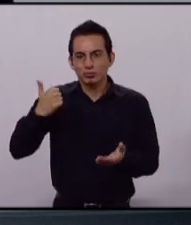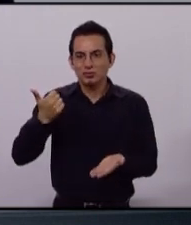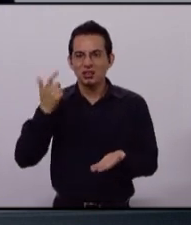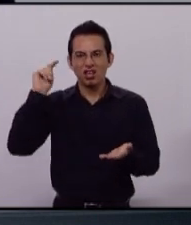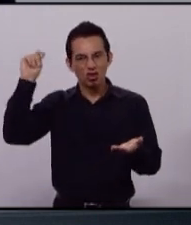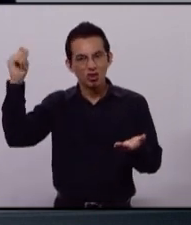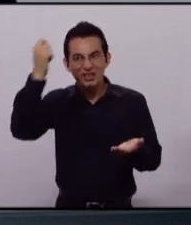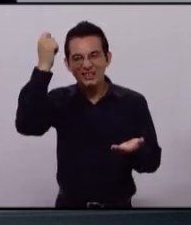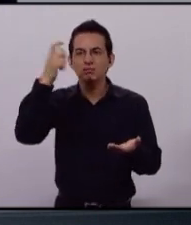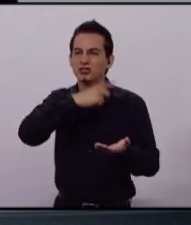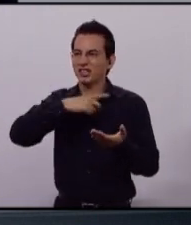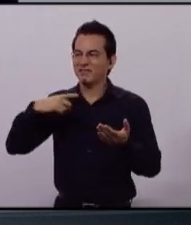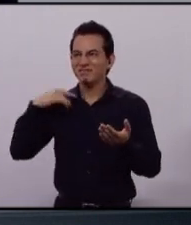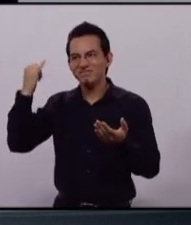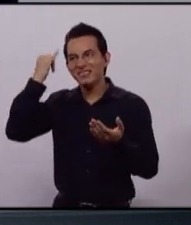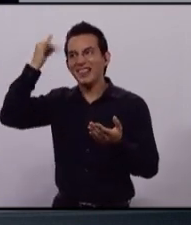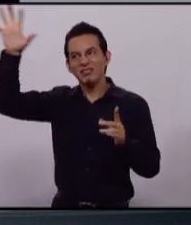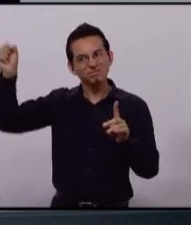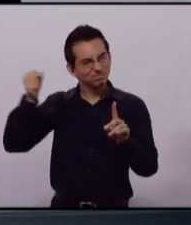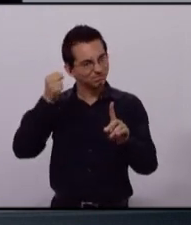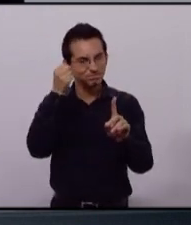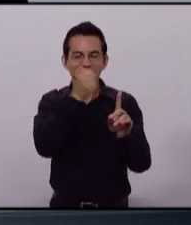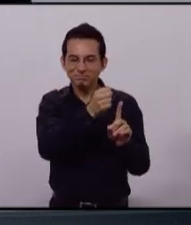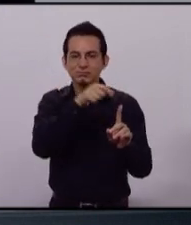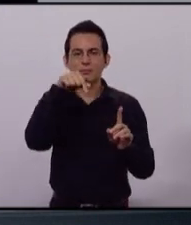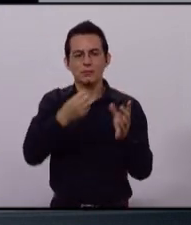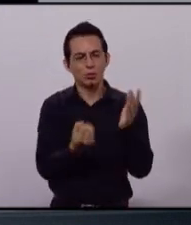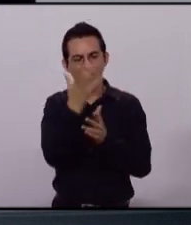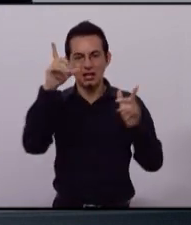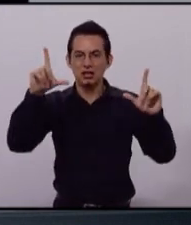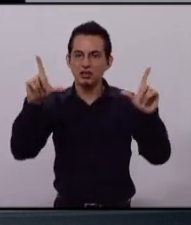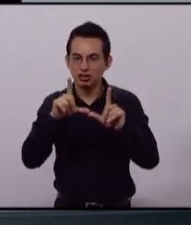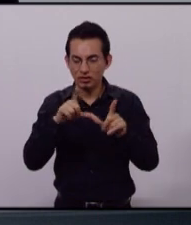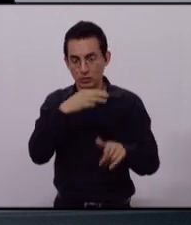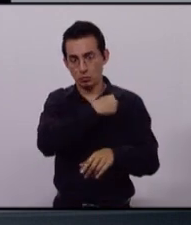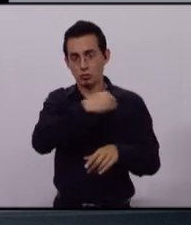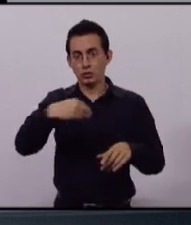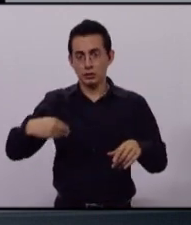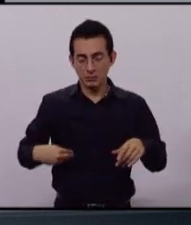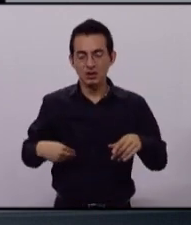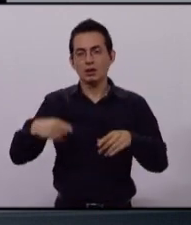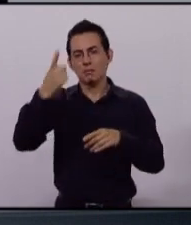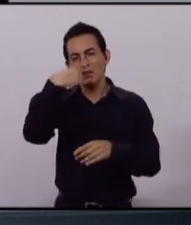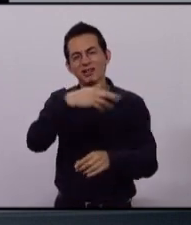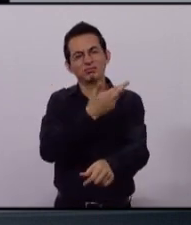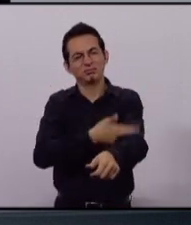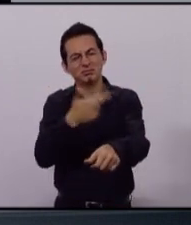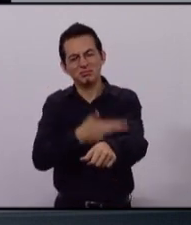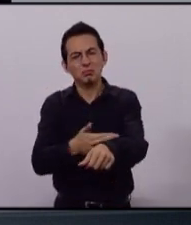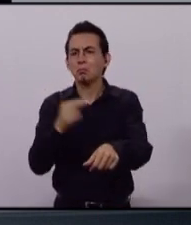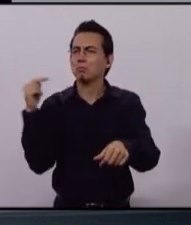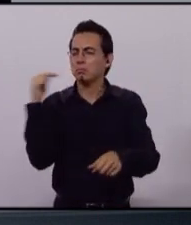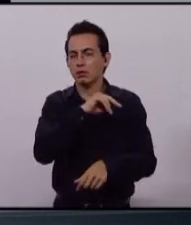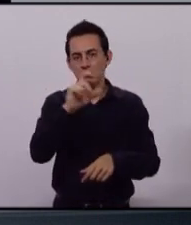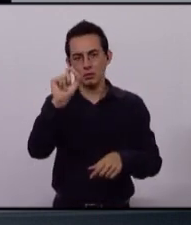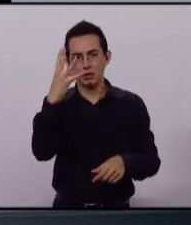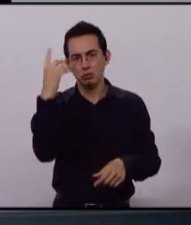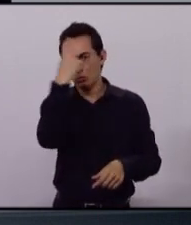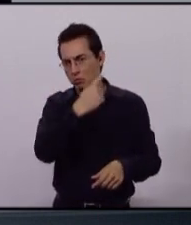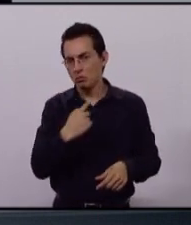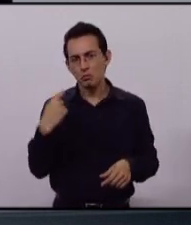hacer un gobierno honesto y transparente, promoveré licencias municipales para giros blancos en no más de 24 horas.